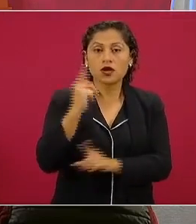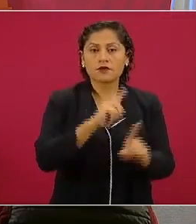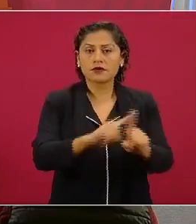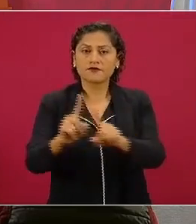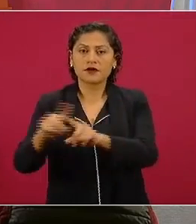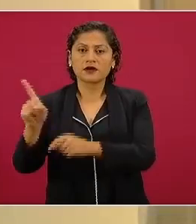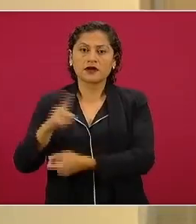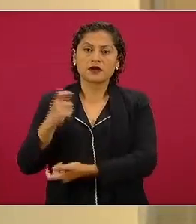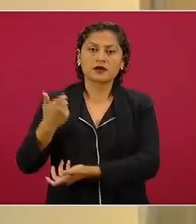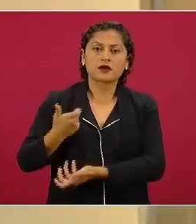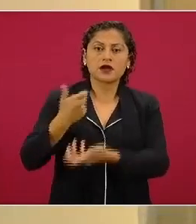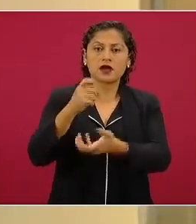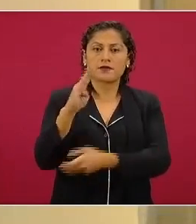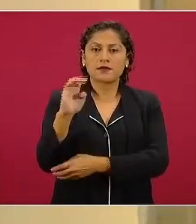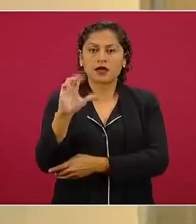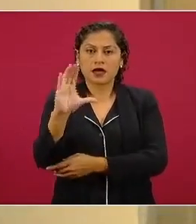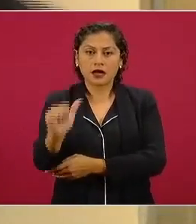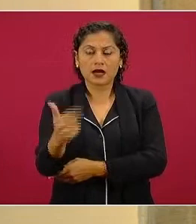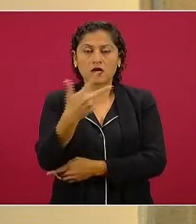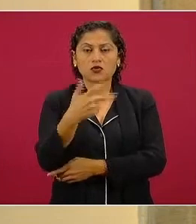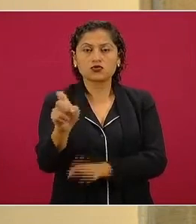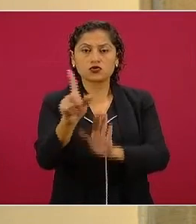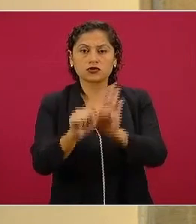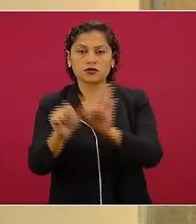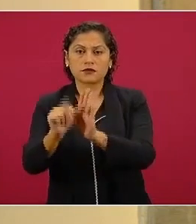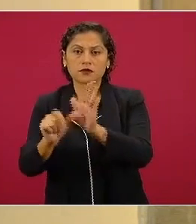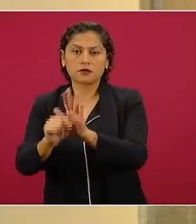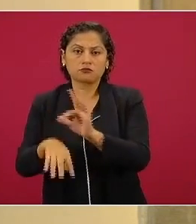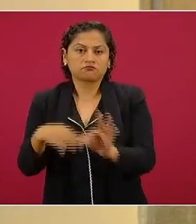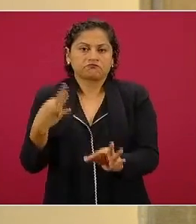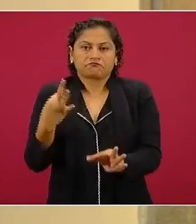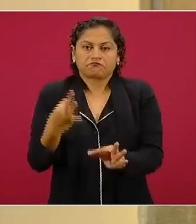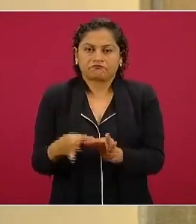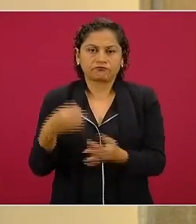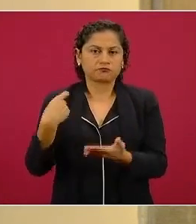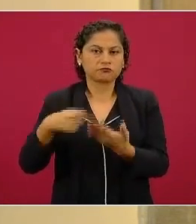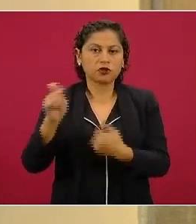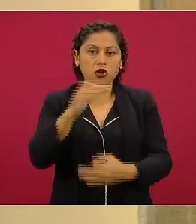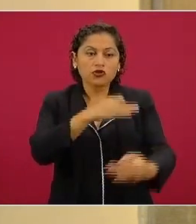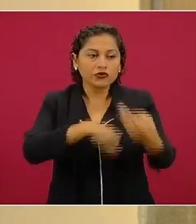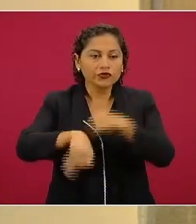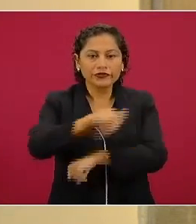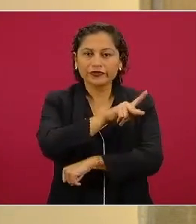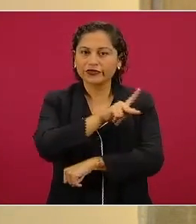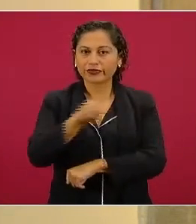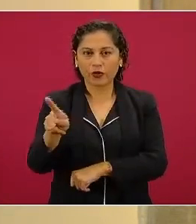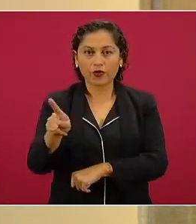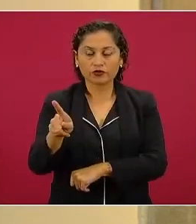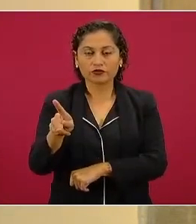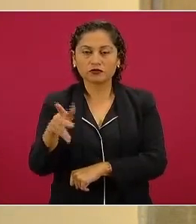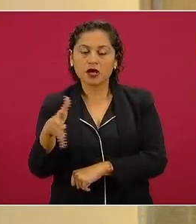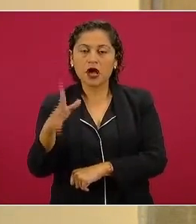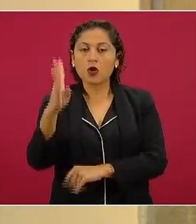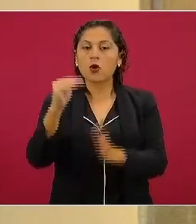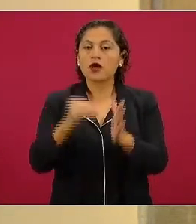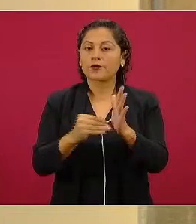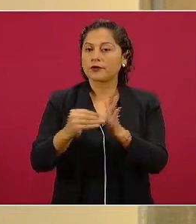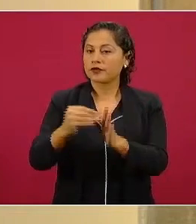beca de 800 pesos mensuales, cumplido, todos, más de cuatro millones